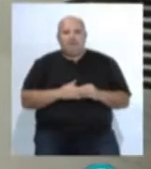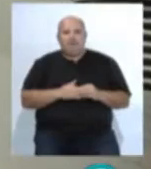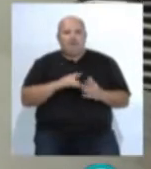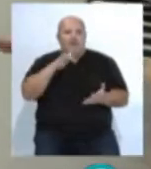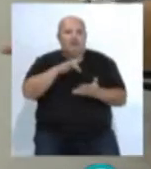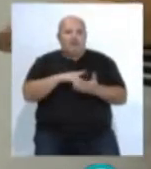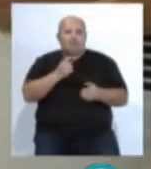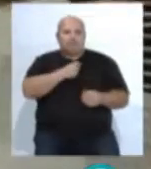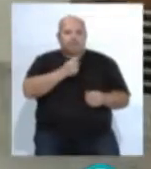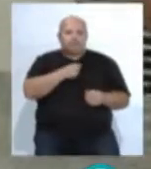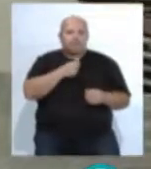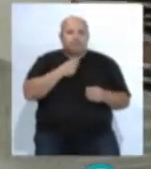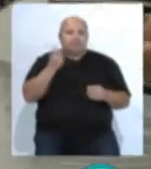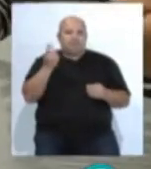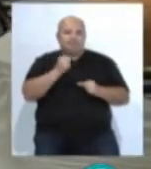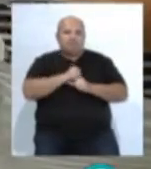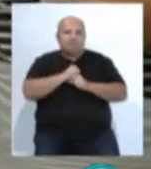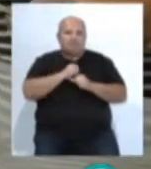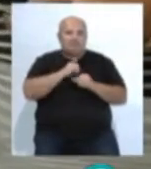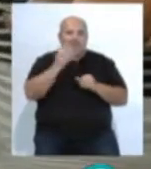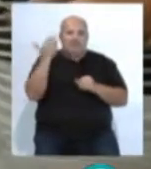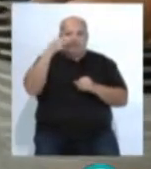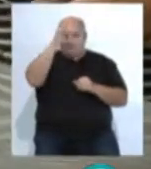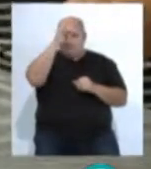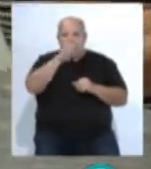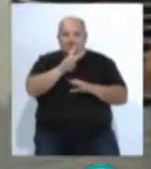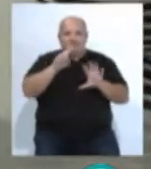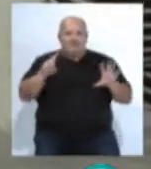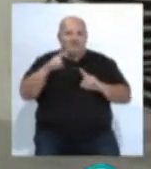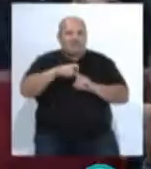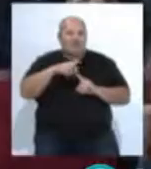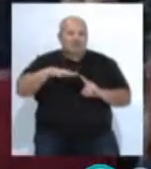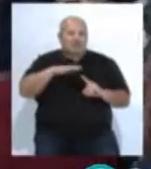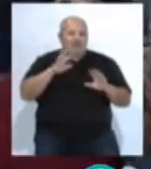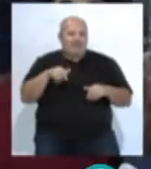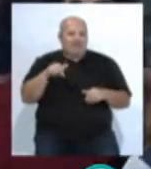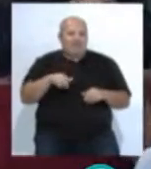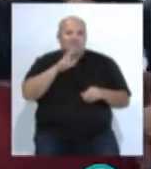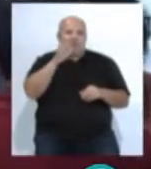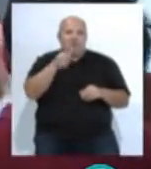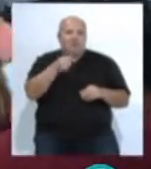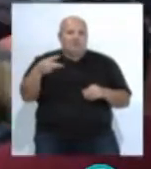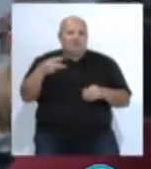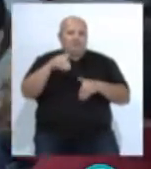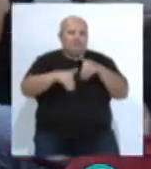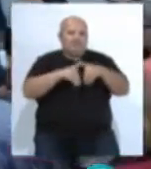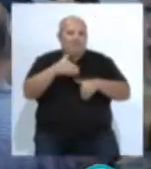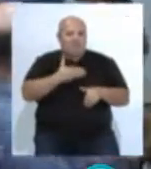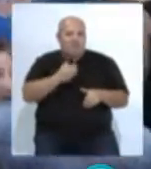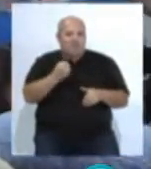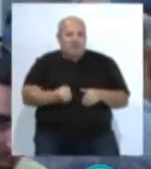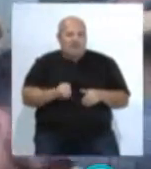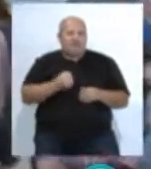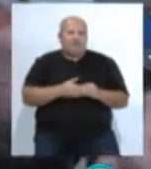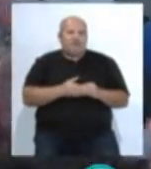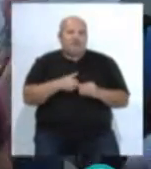Día de nervios y expectación el que se ha vivido este domingo 26 de mayo en la capital gaditana con la celebración de las elecciones